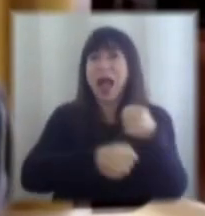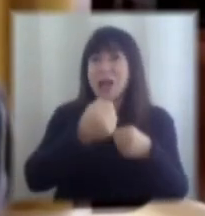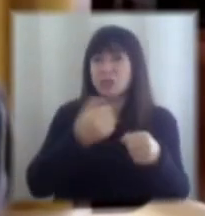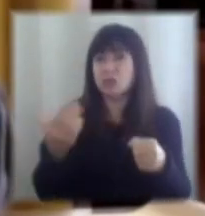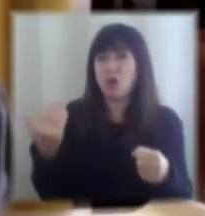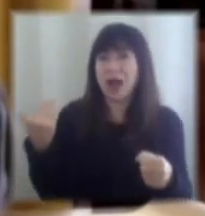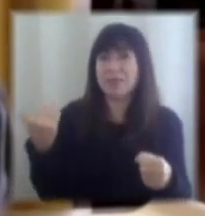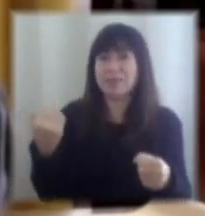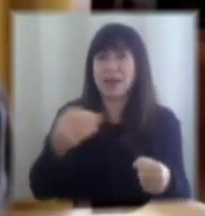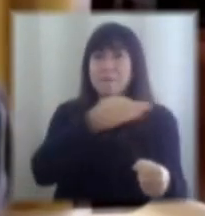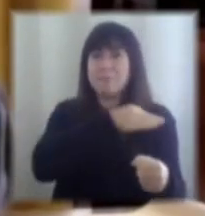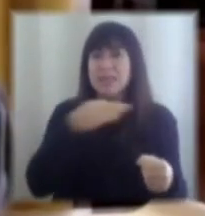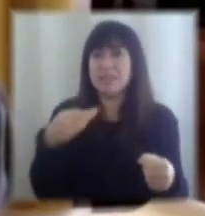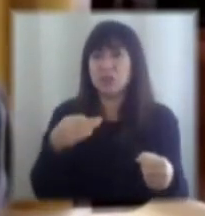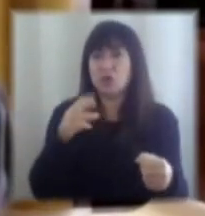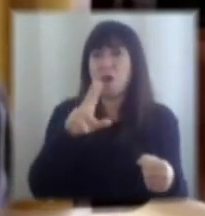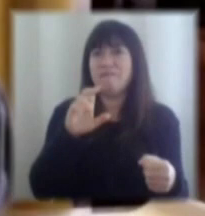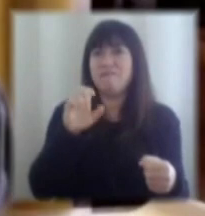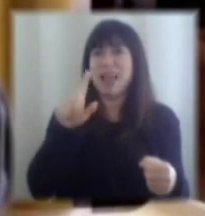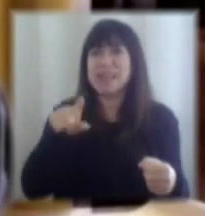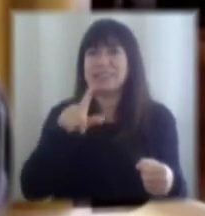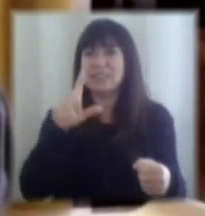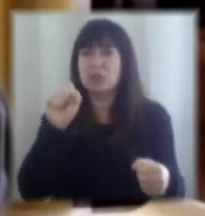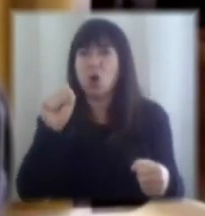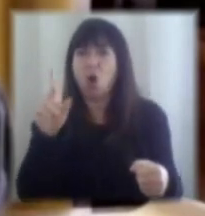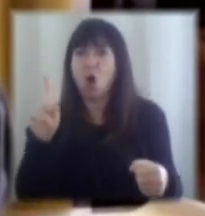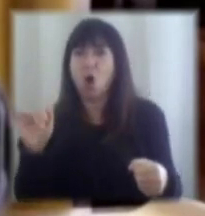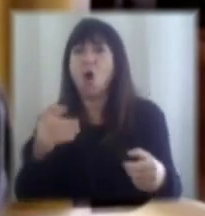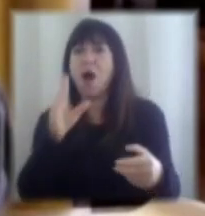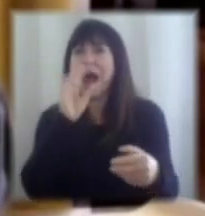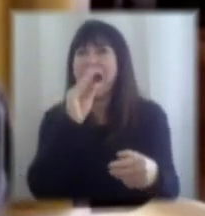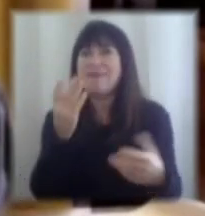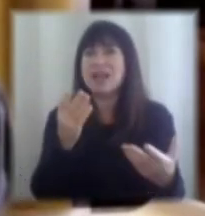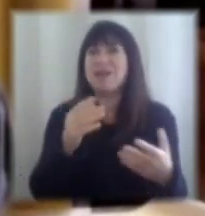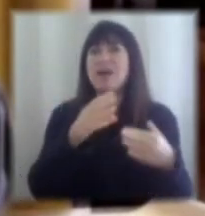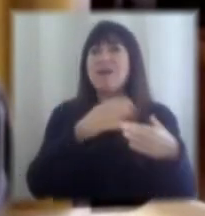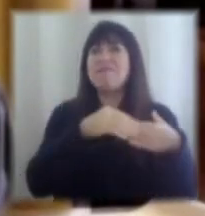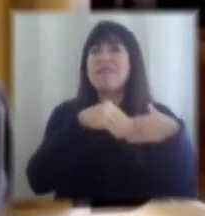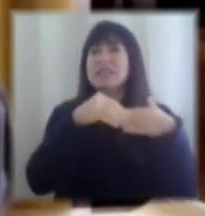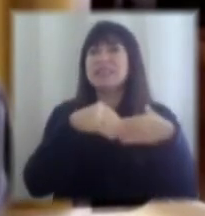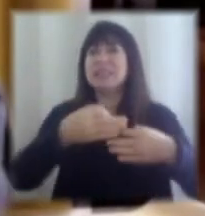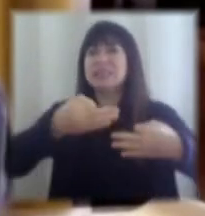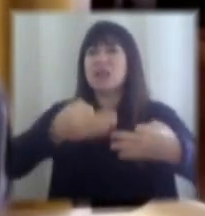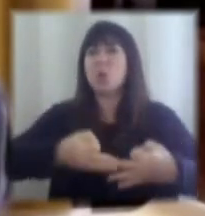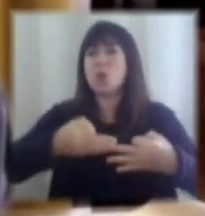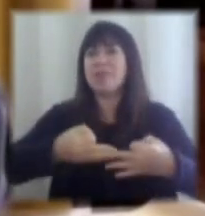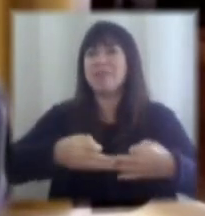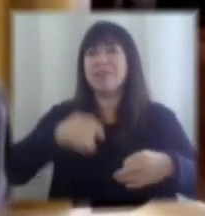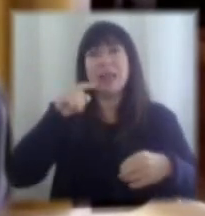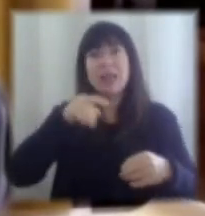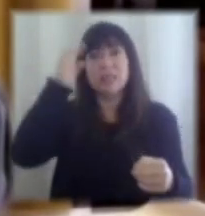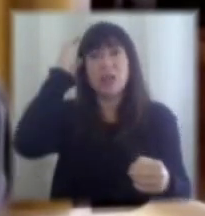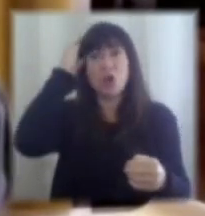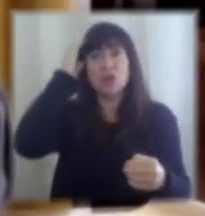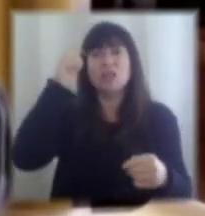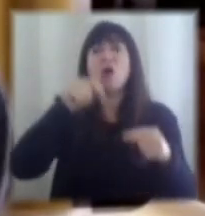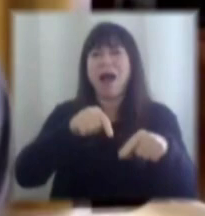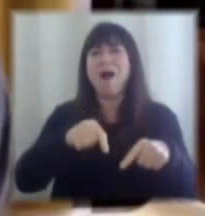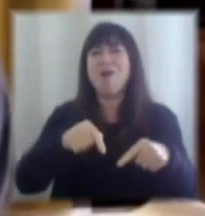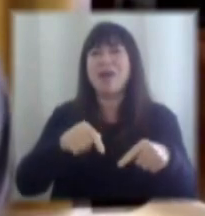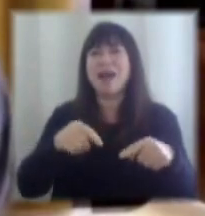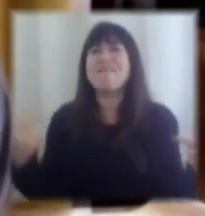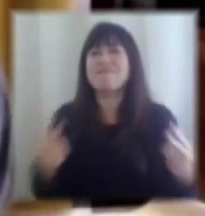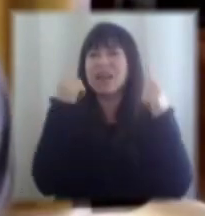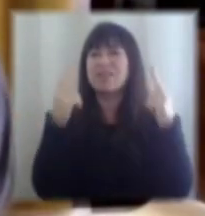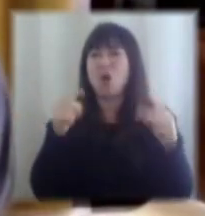el ministro Velasco citando el modelo de ANEA hablaba de la flexi seguridad yo creo que ese concepto está más vivo que nunca de lo que se trata es de